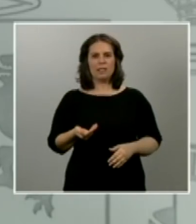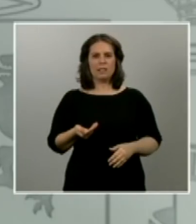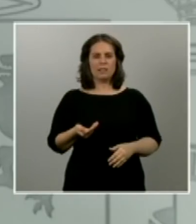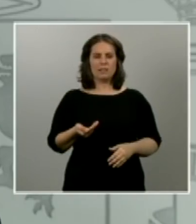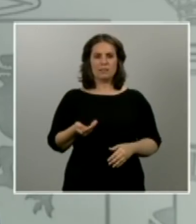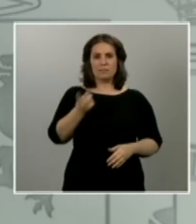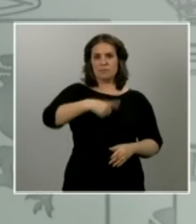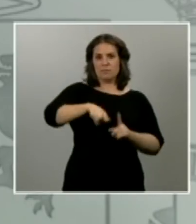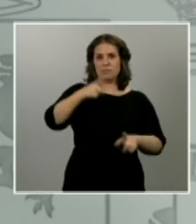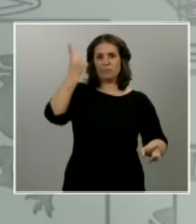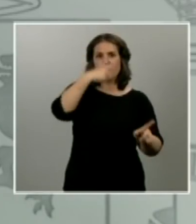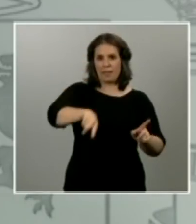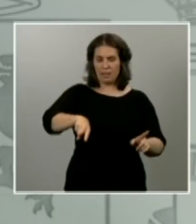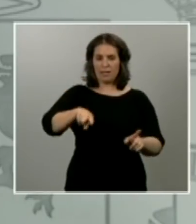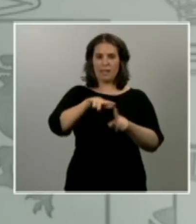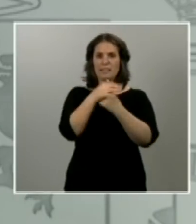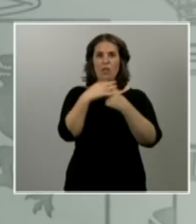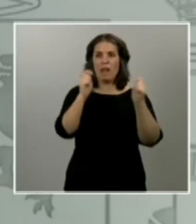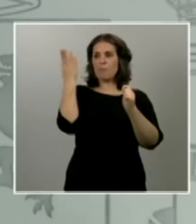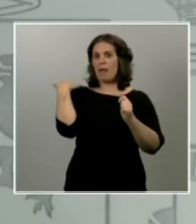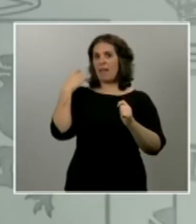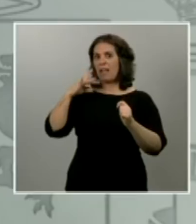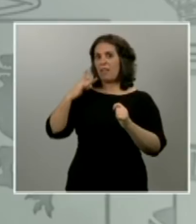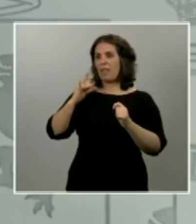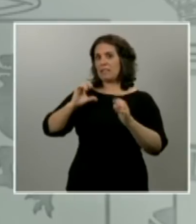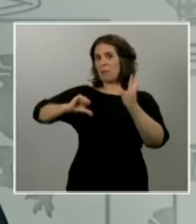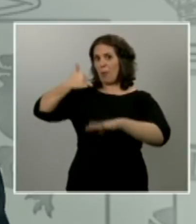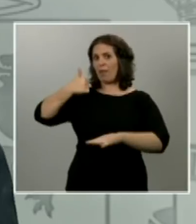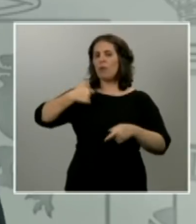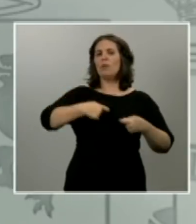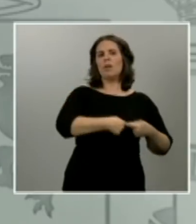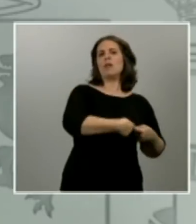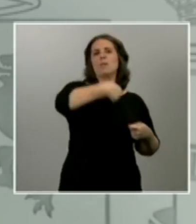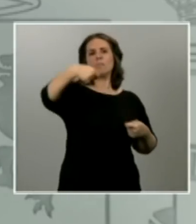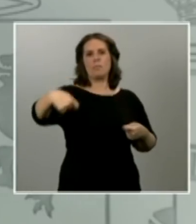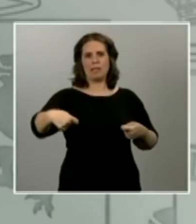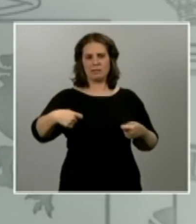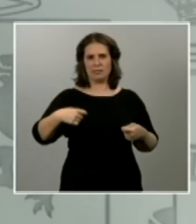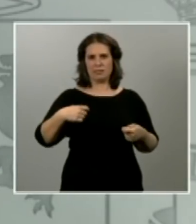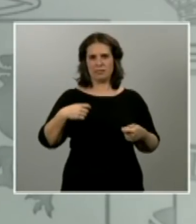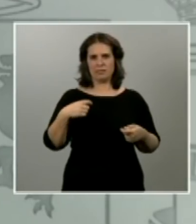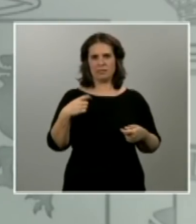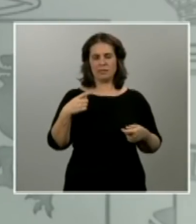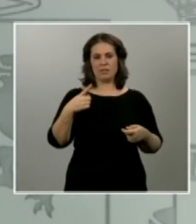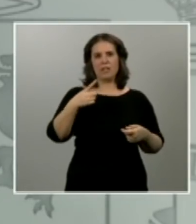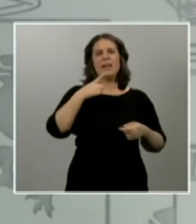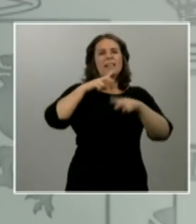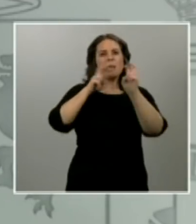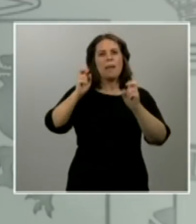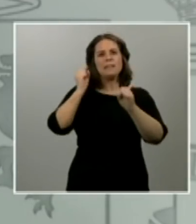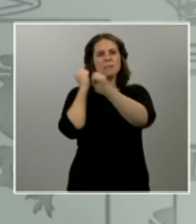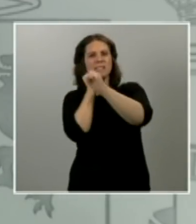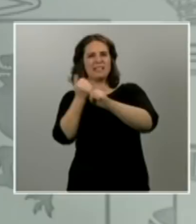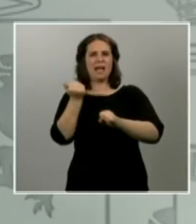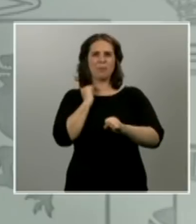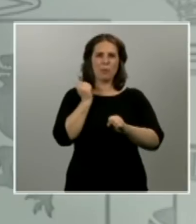estado de alarma que aprobamos hace 15 días no la medida extraordinaria que aprobamos aprovechando la semana santa y que ya pues lógicamente cuando termine